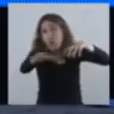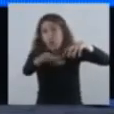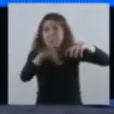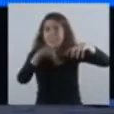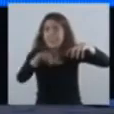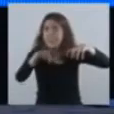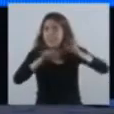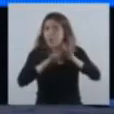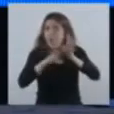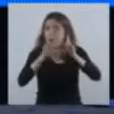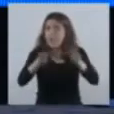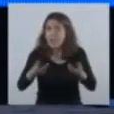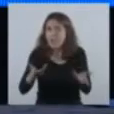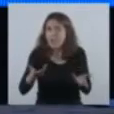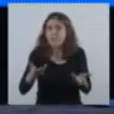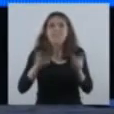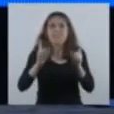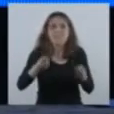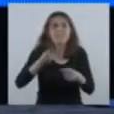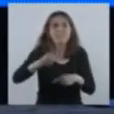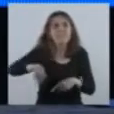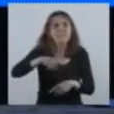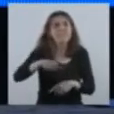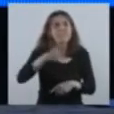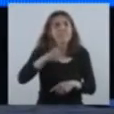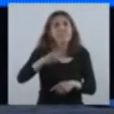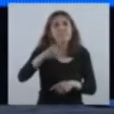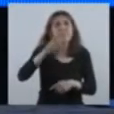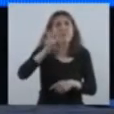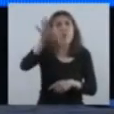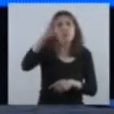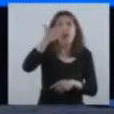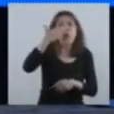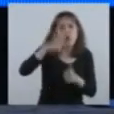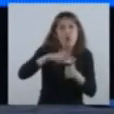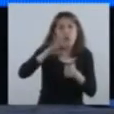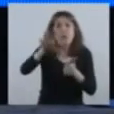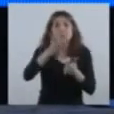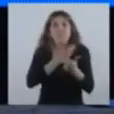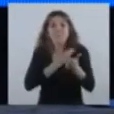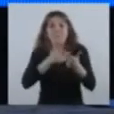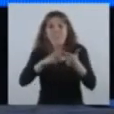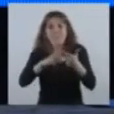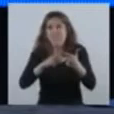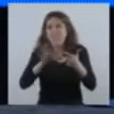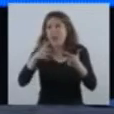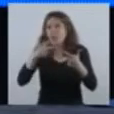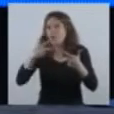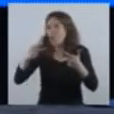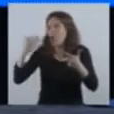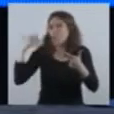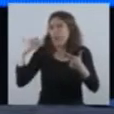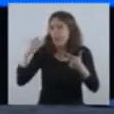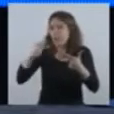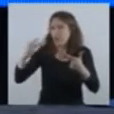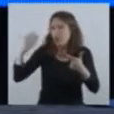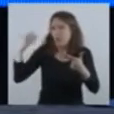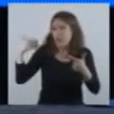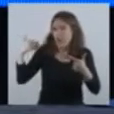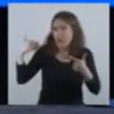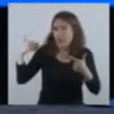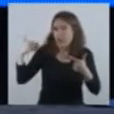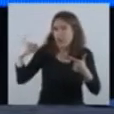Hemos notado también que en Córdoba y en Santa Fe, desde hace un par de semanas, hemos